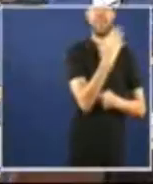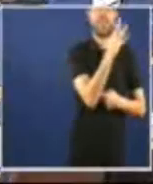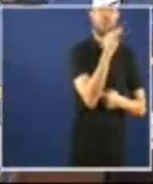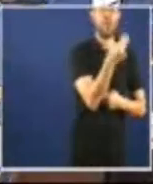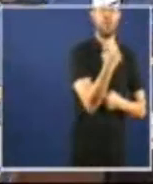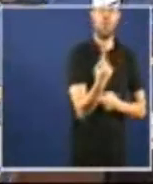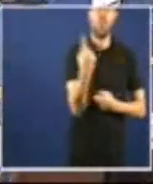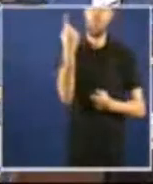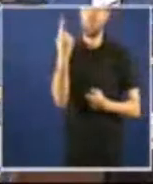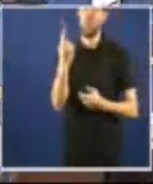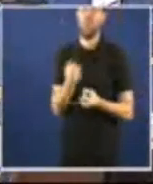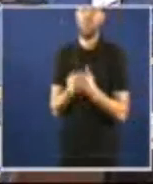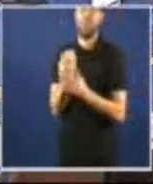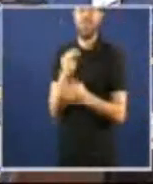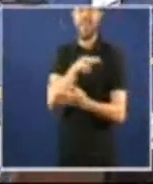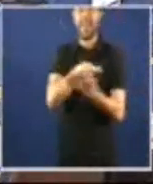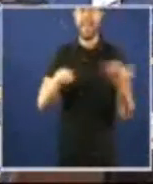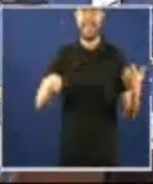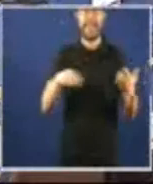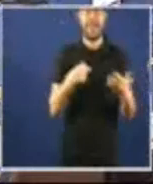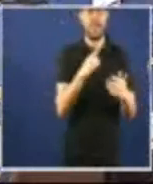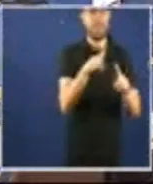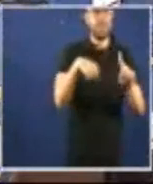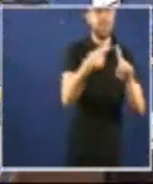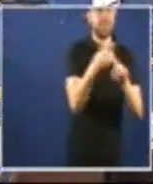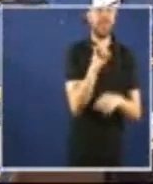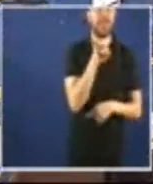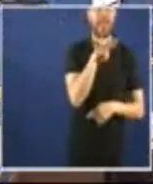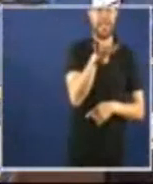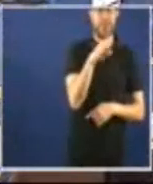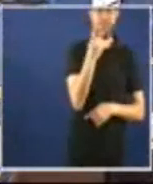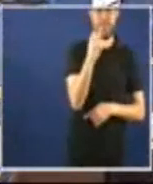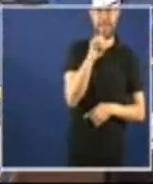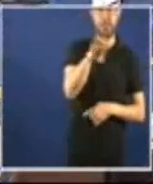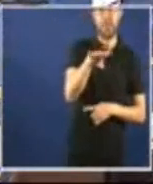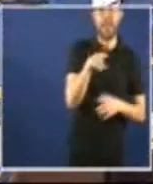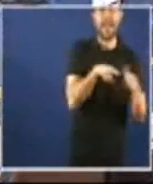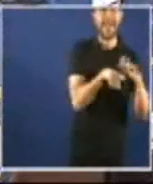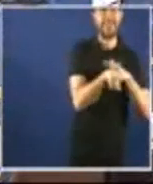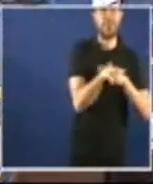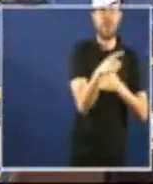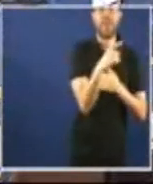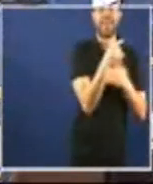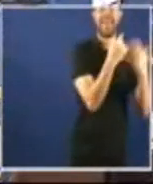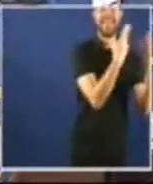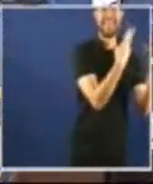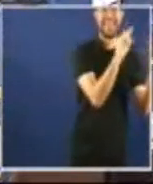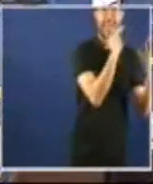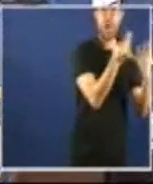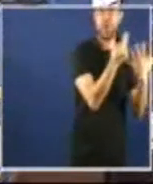no 14 non xestionará máis que un de cada set compre retornarmos